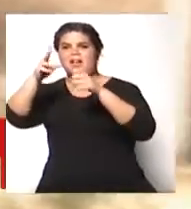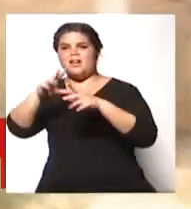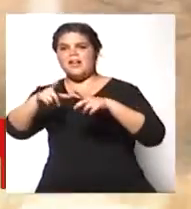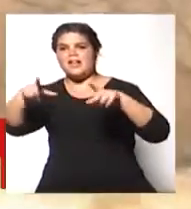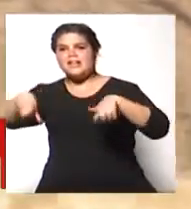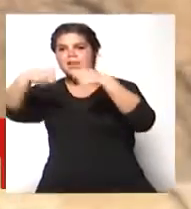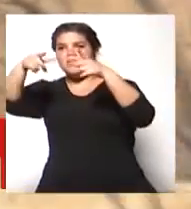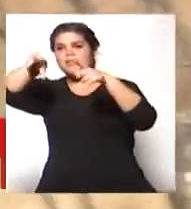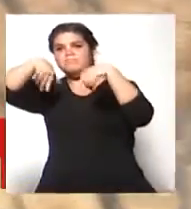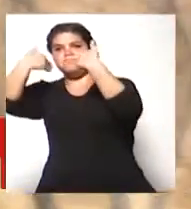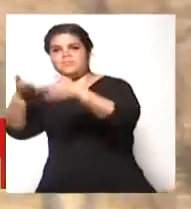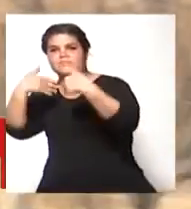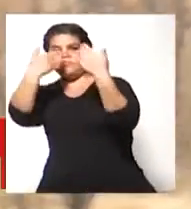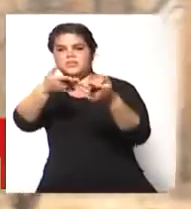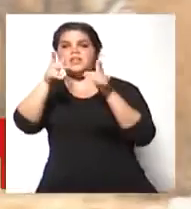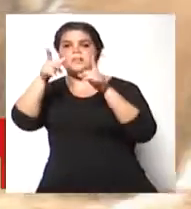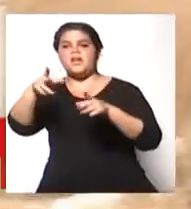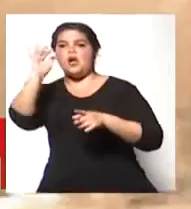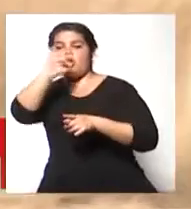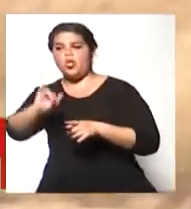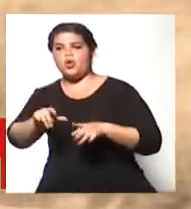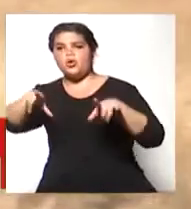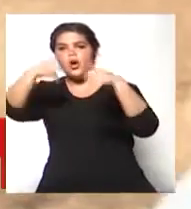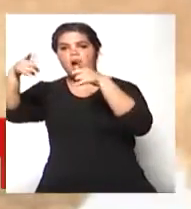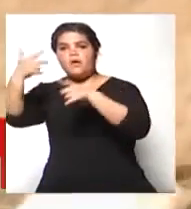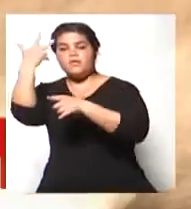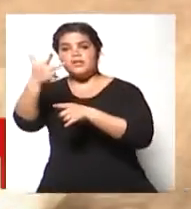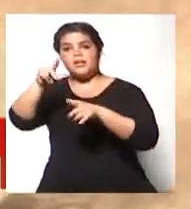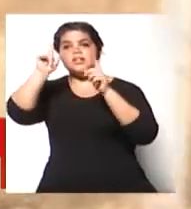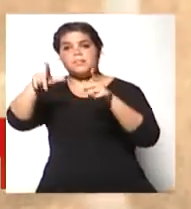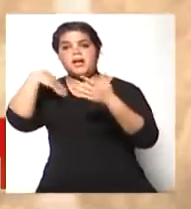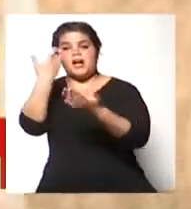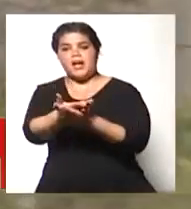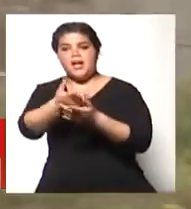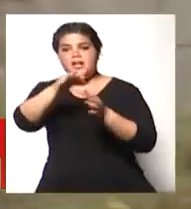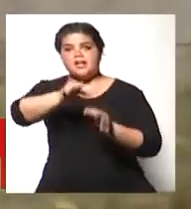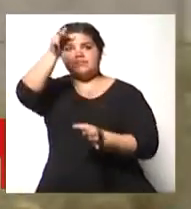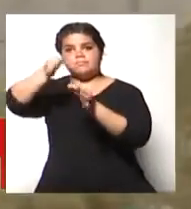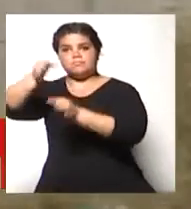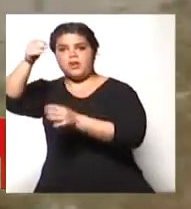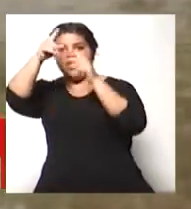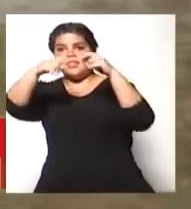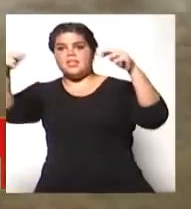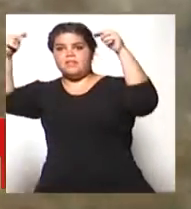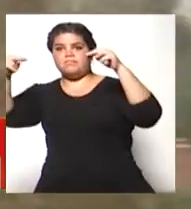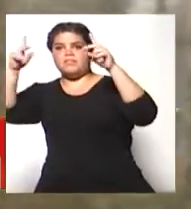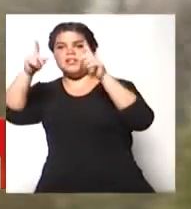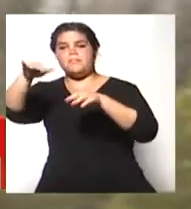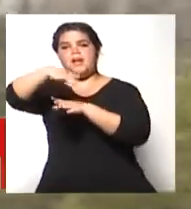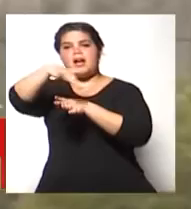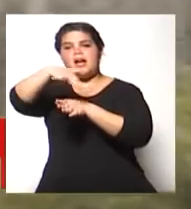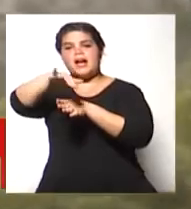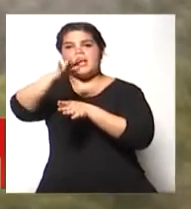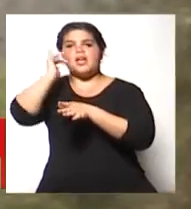También tuvimos un gozo de cruz, también tres árboles, dos postes de alumbrado. En la zona de la calle Joaquín de González,